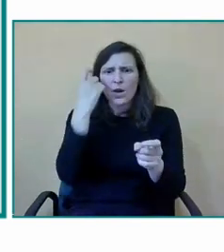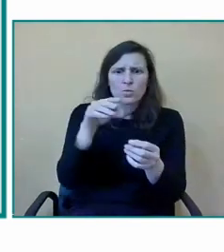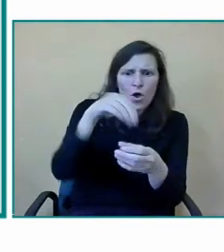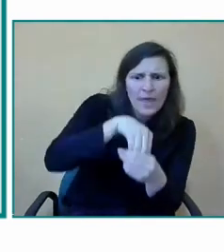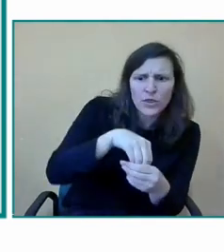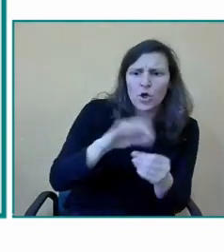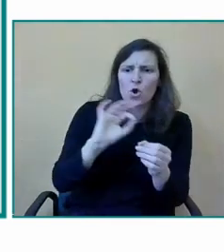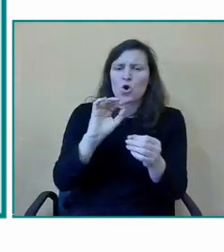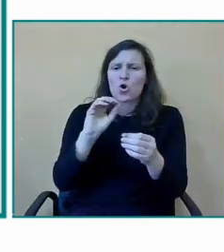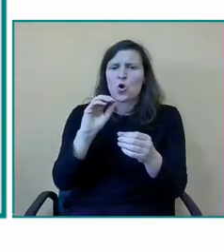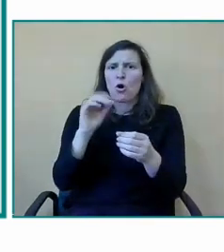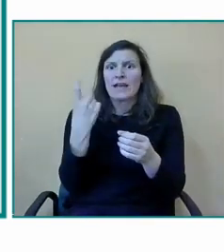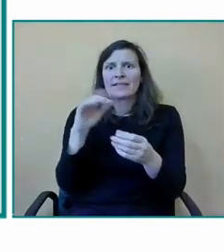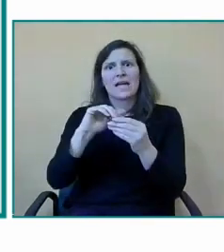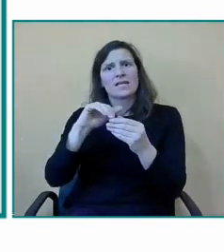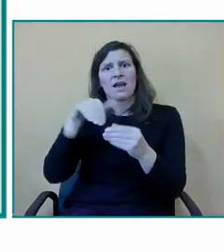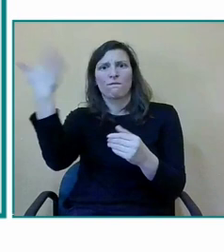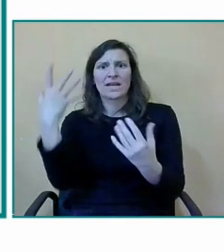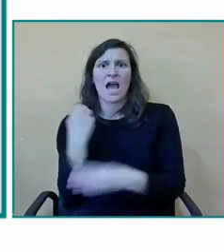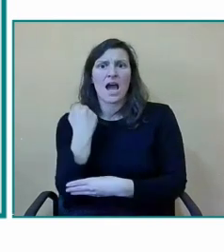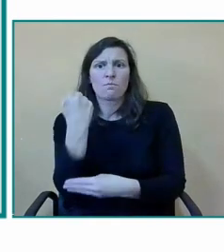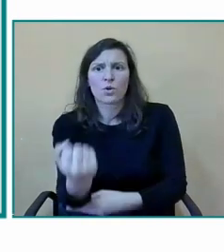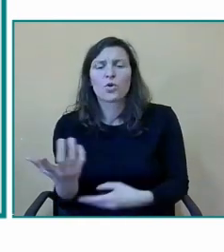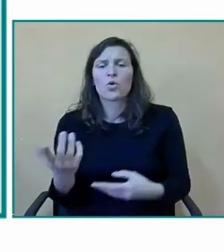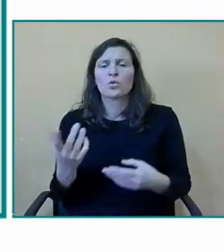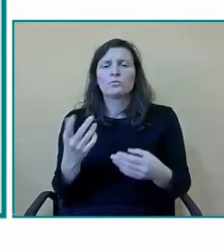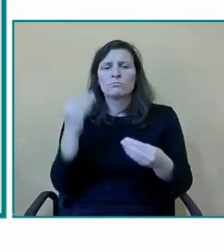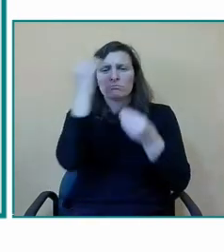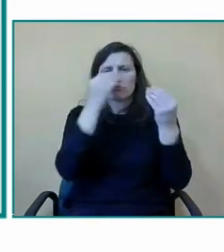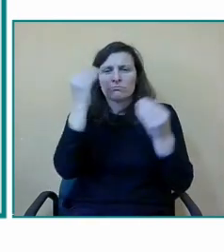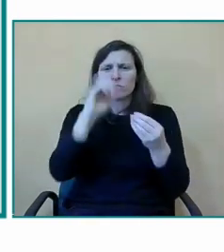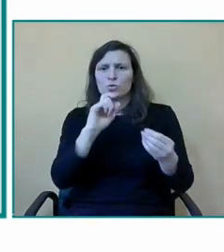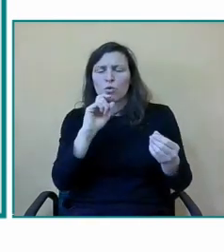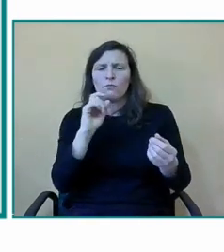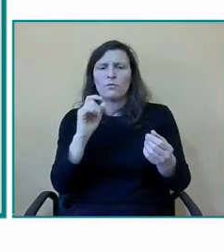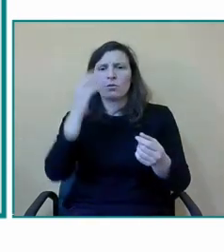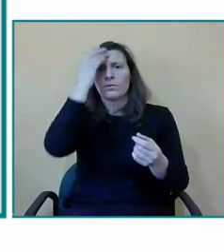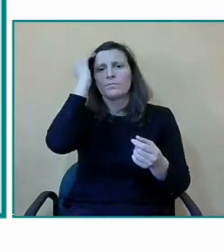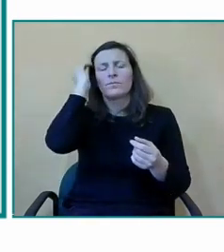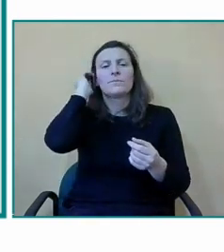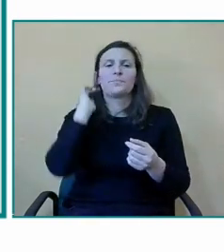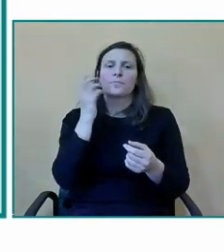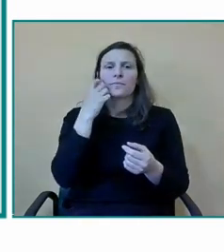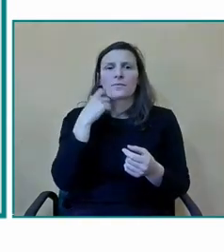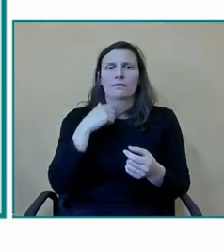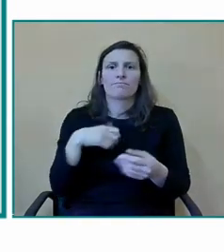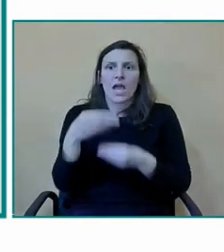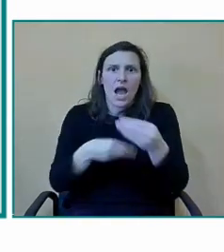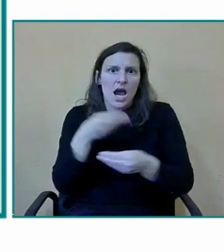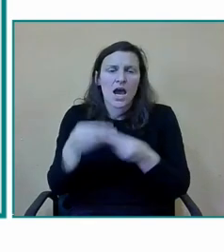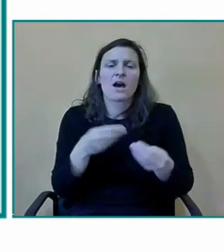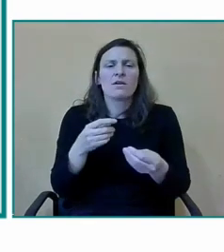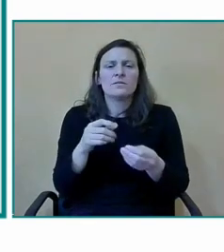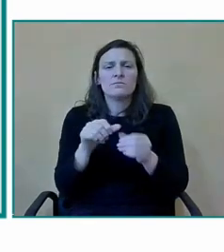dentro del aula para aprovechar de esa inclusión educativa o en algunos momentos muy puntuales salir de ella para